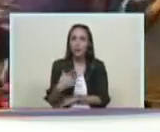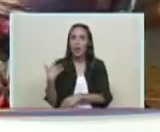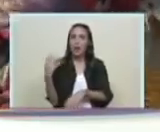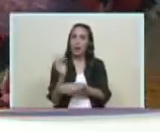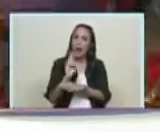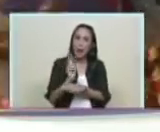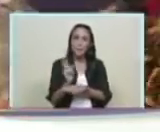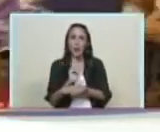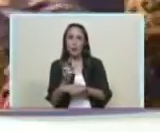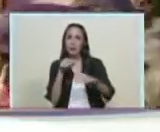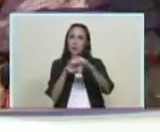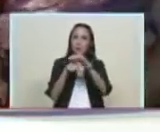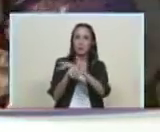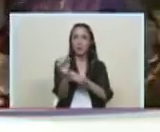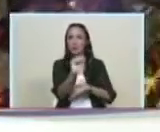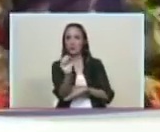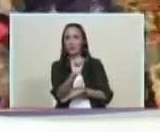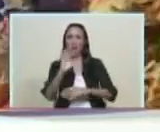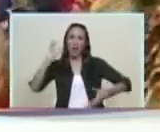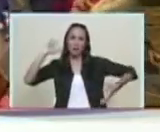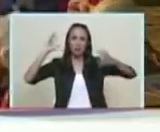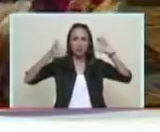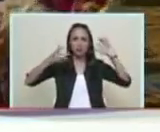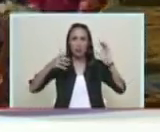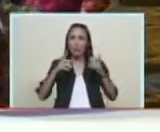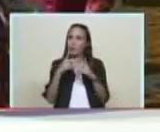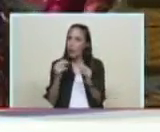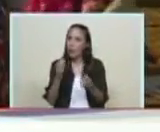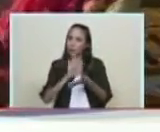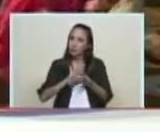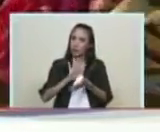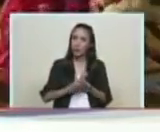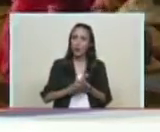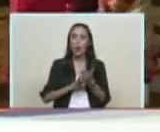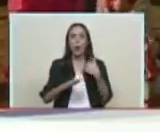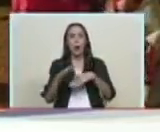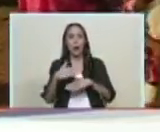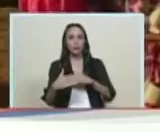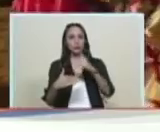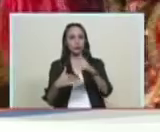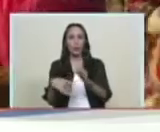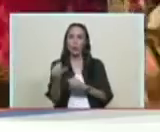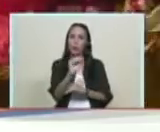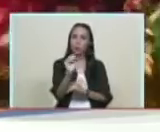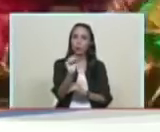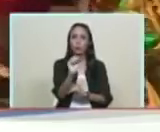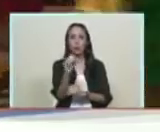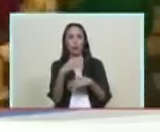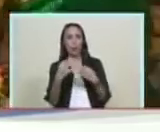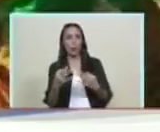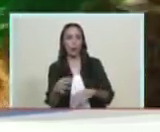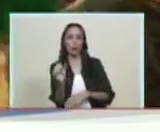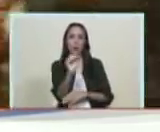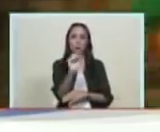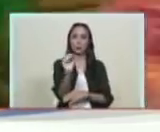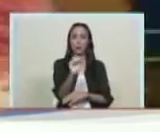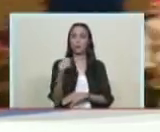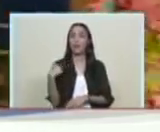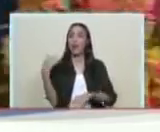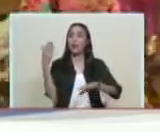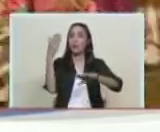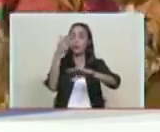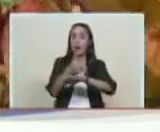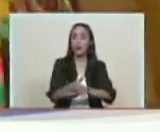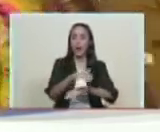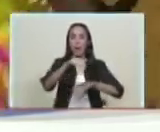acelerado enloquecido o enloquecida vaya poco a poco bañese en las playas